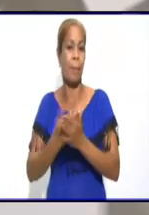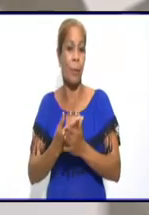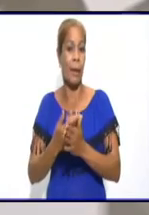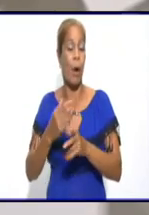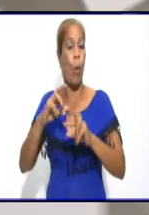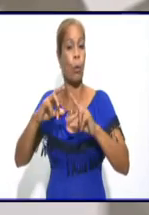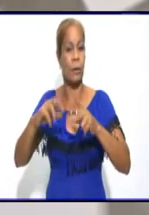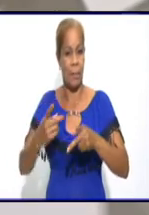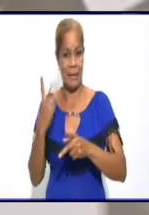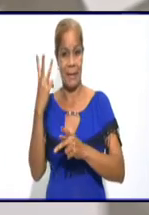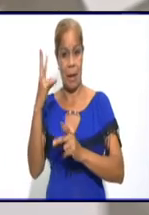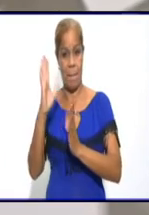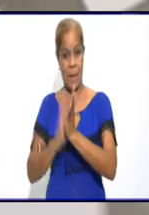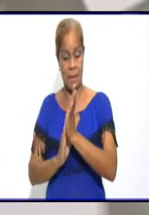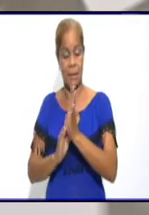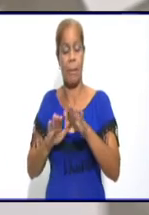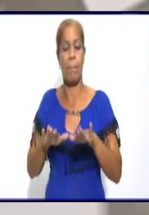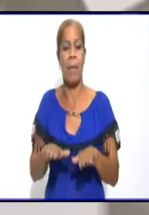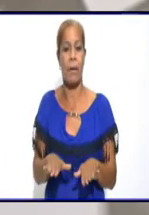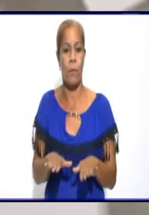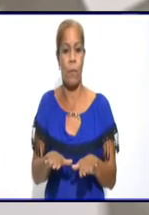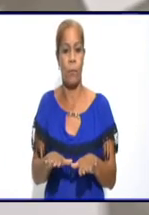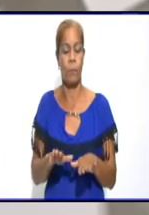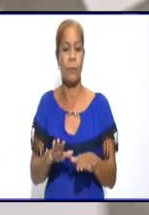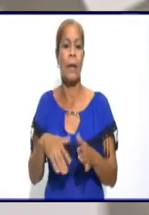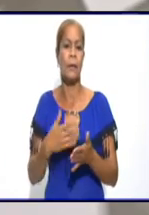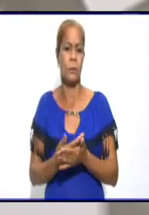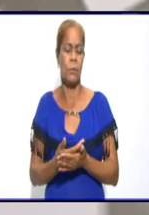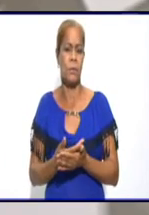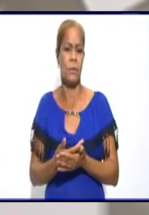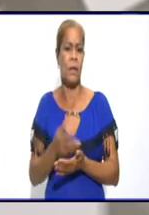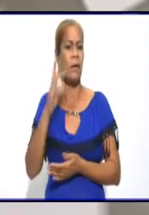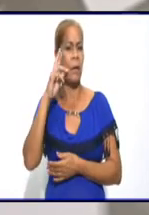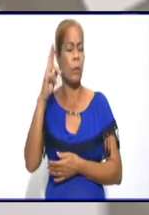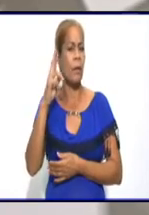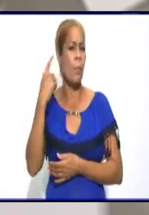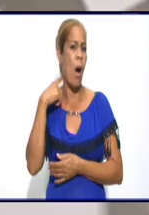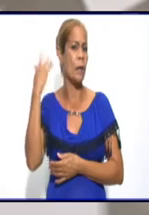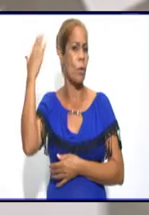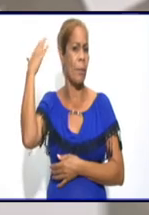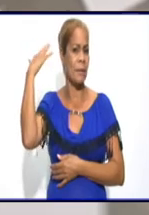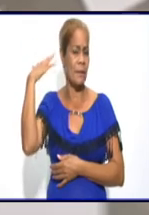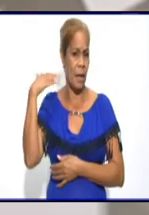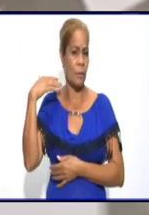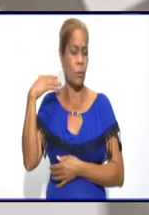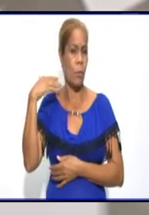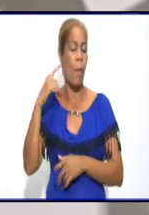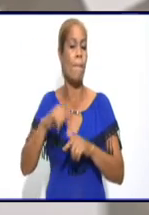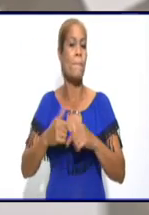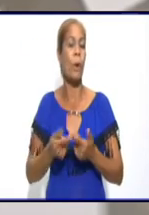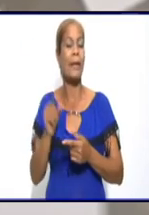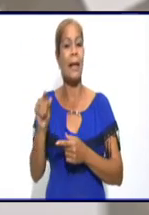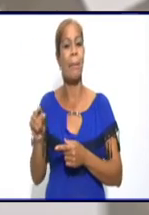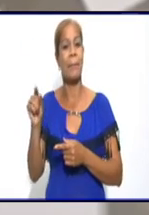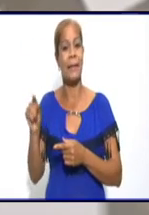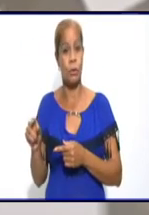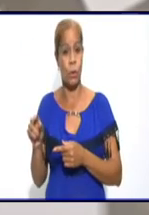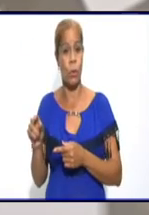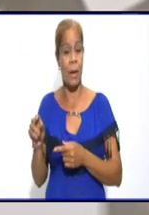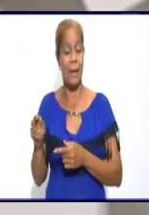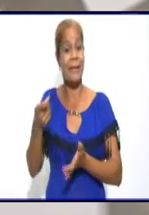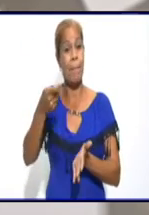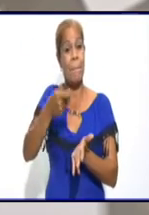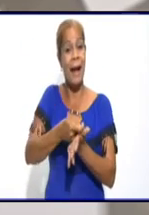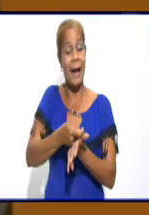fuera tres meses. Sí, haciendo un poco de memoria, la pandemia del año pasado, el 2020, porque los contribuyentes están declarando el año 2020,